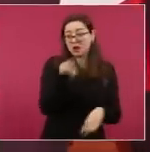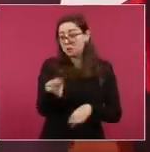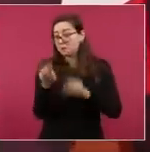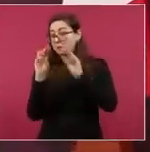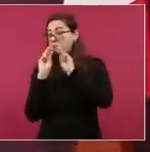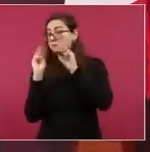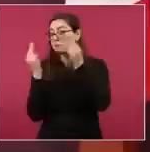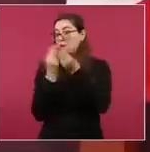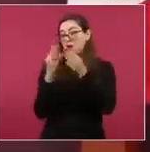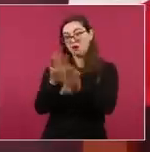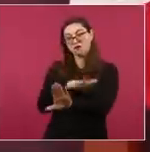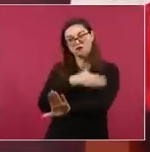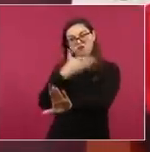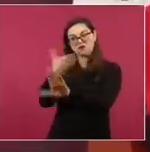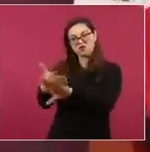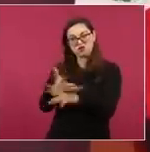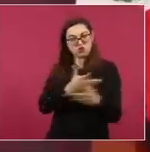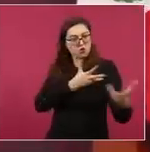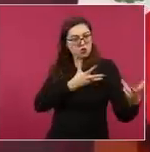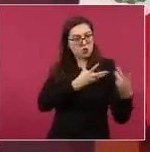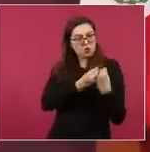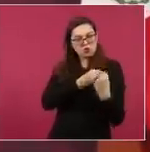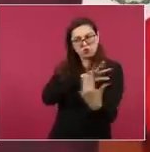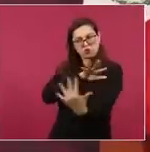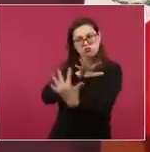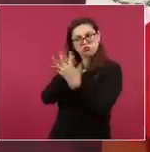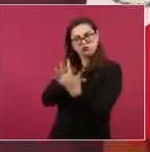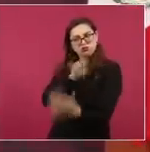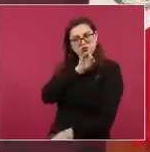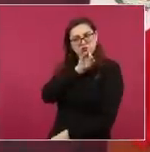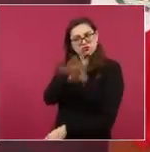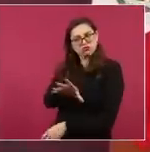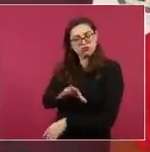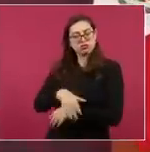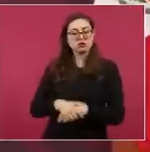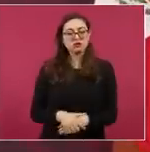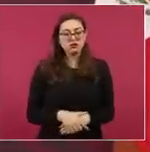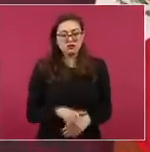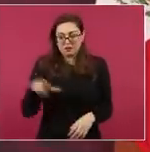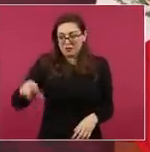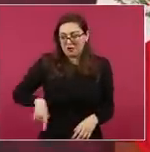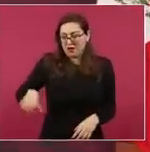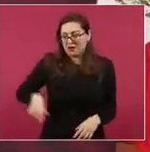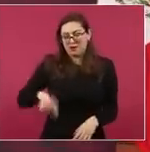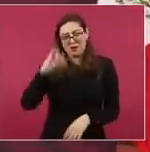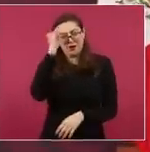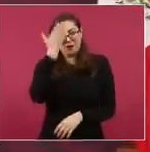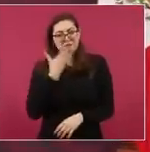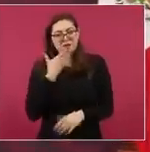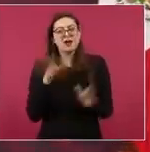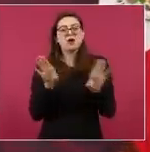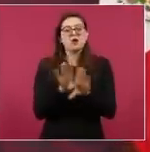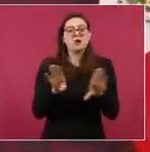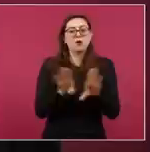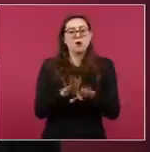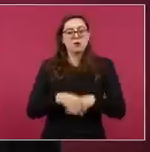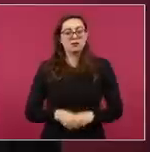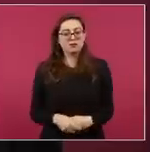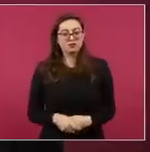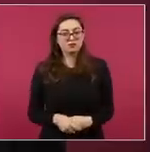pueblo con gobierno. El pueblo de México es pueblo honesto y bueno,